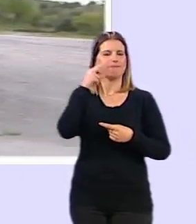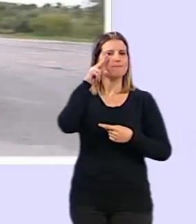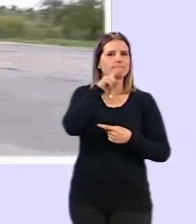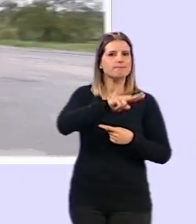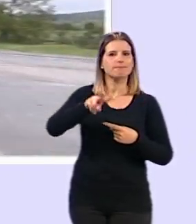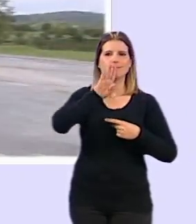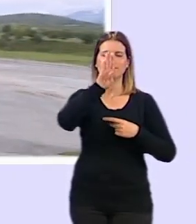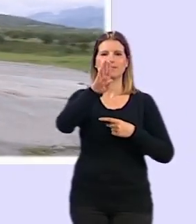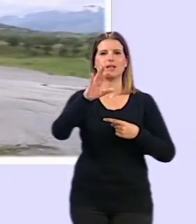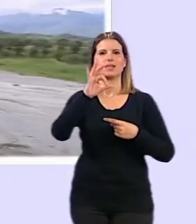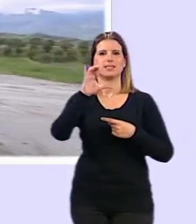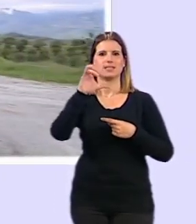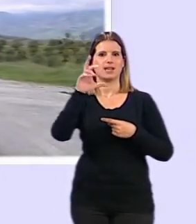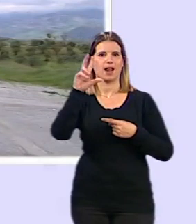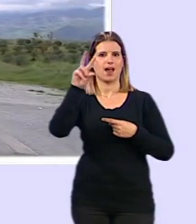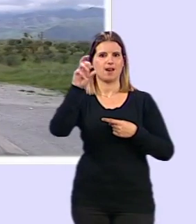Elvira y Sierra Nevada.